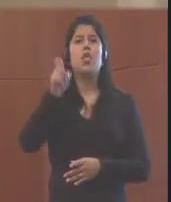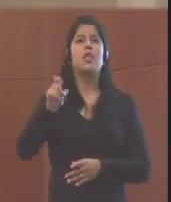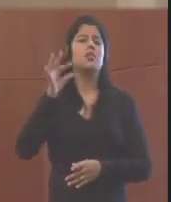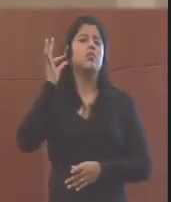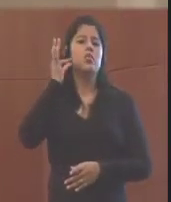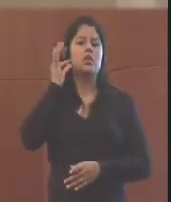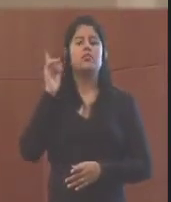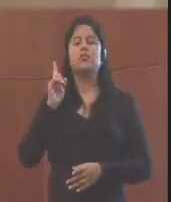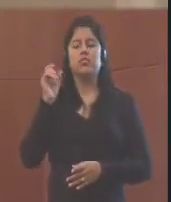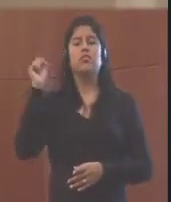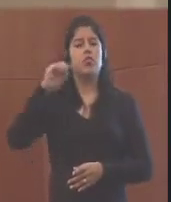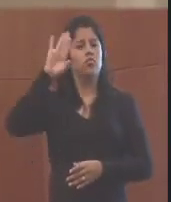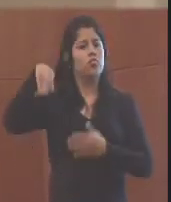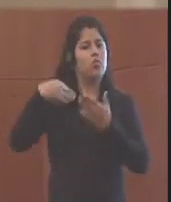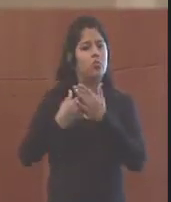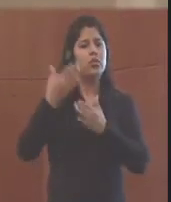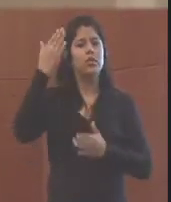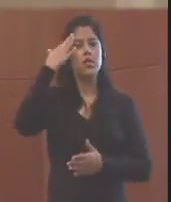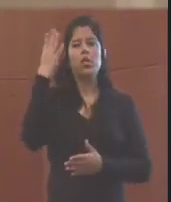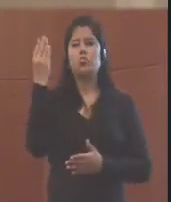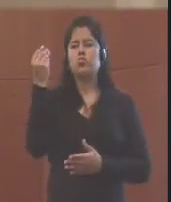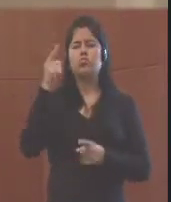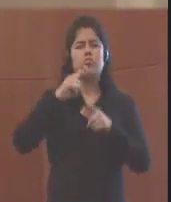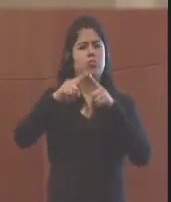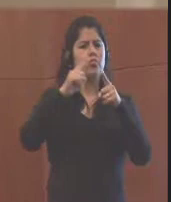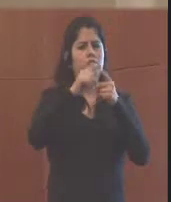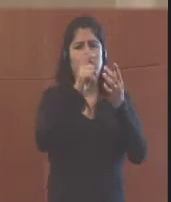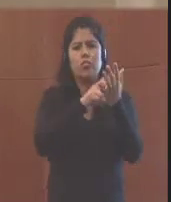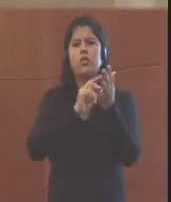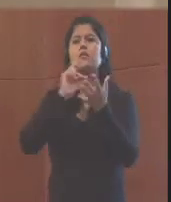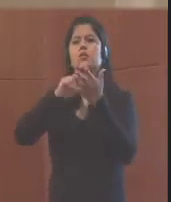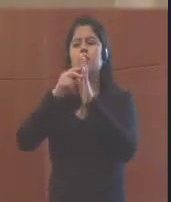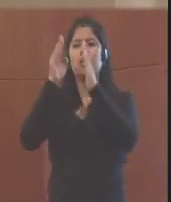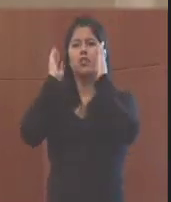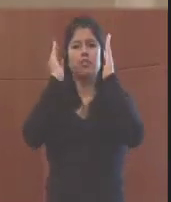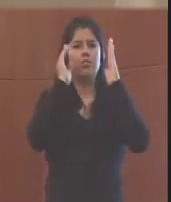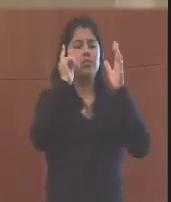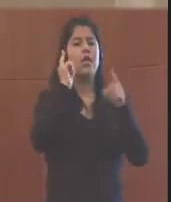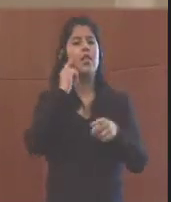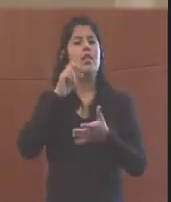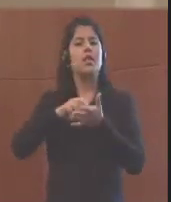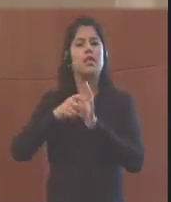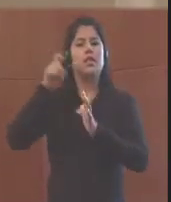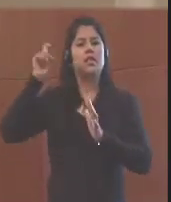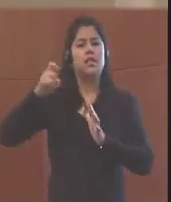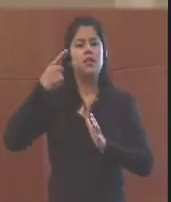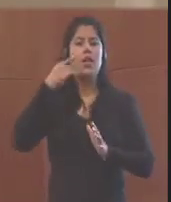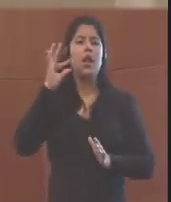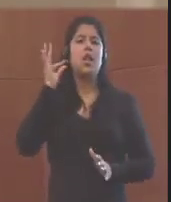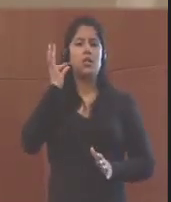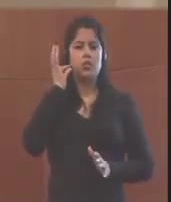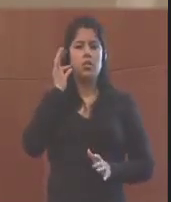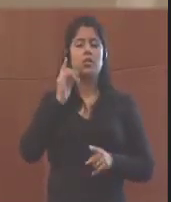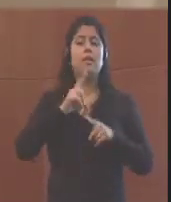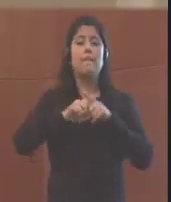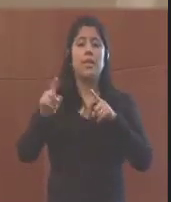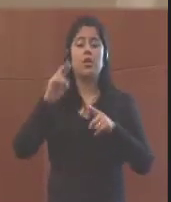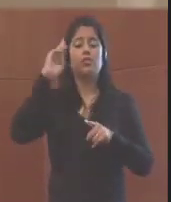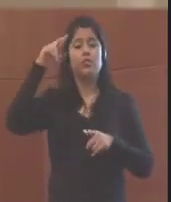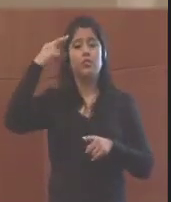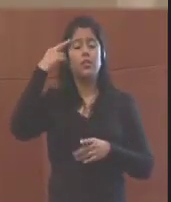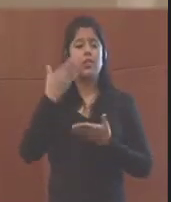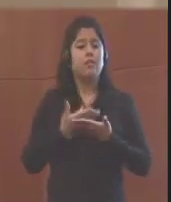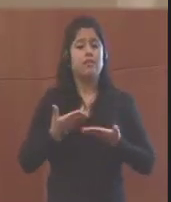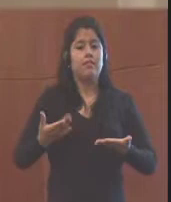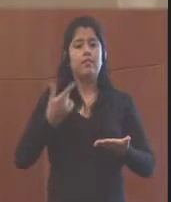mujeres. Sabemos que muchos programas de género sí se enfocan en las necesidades y prioridades de las mujeres. Y la razón de